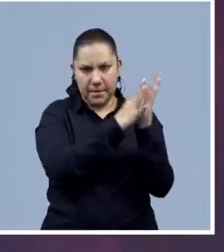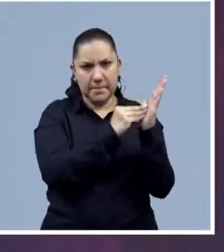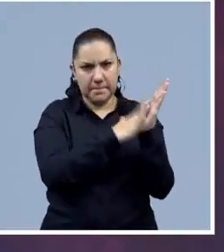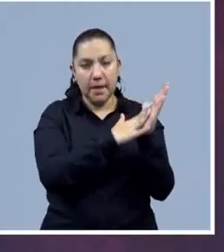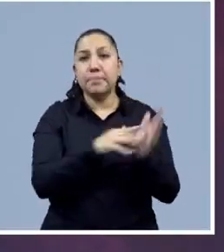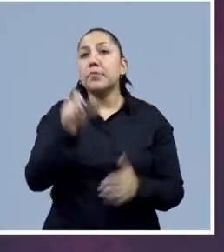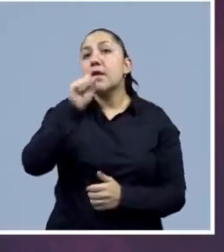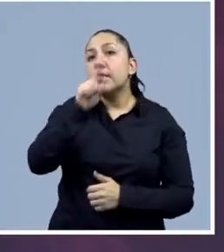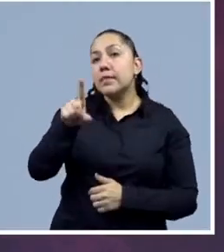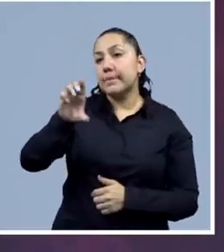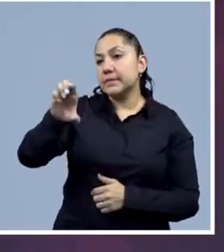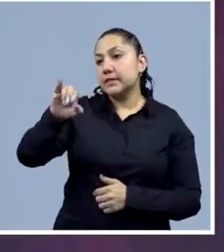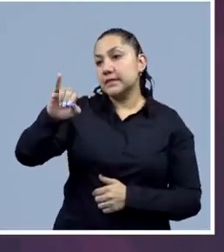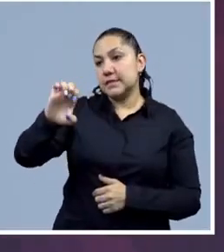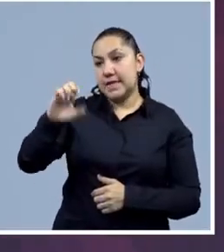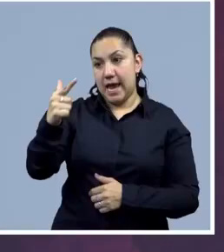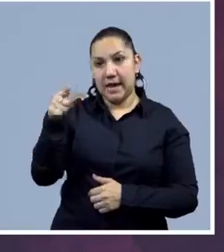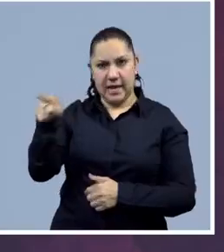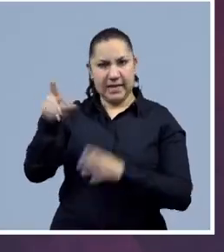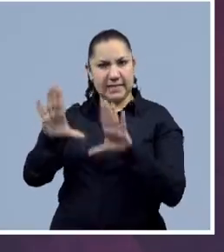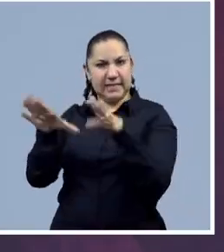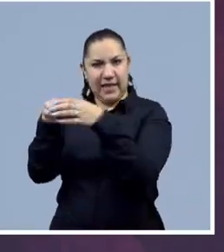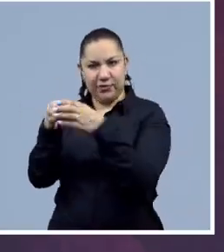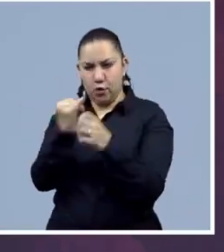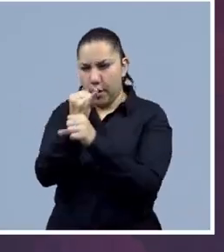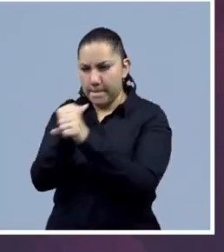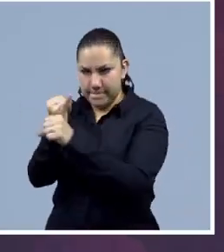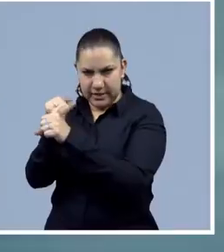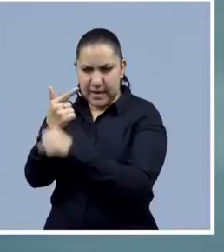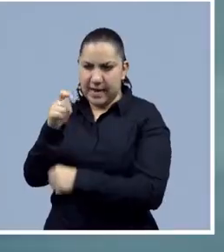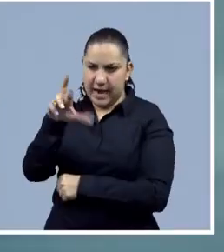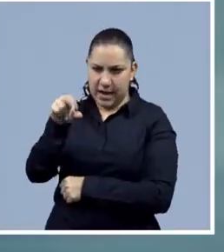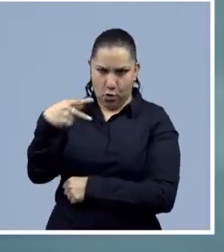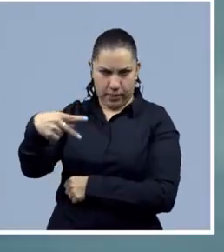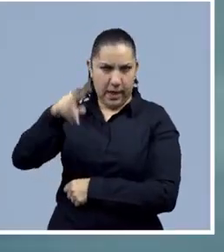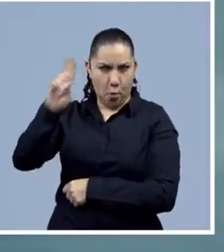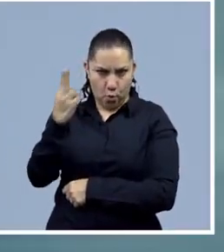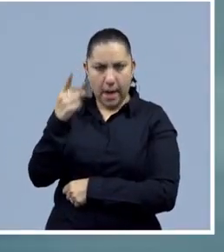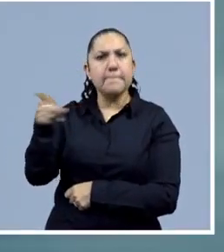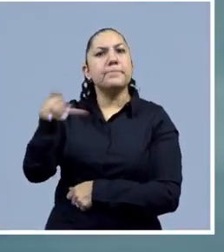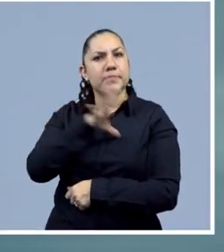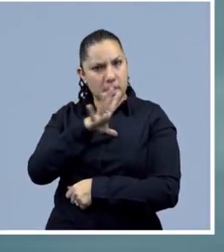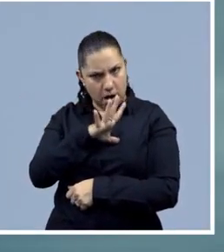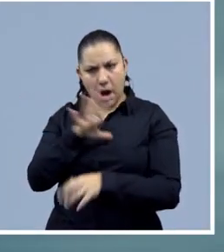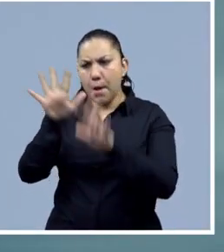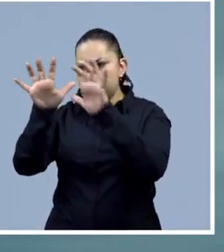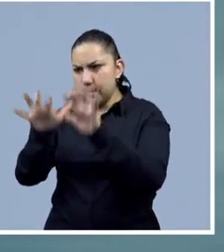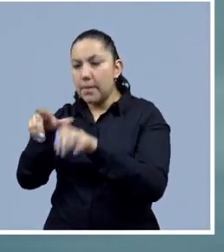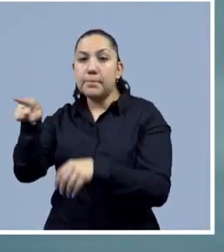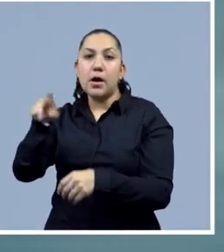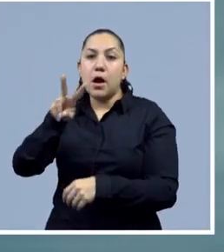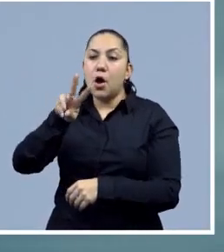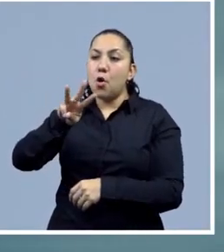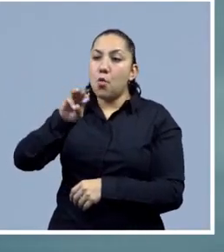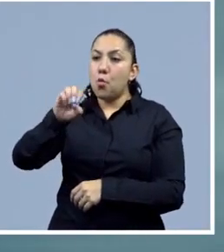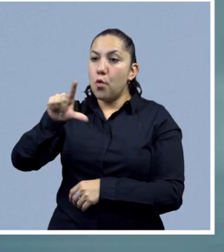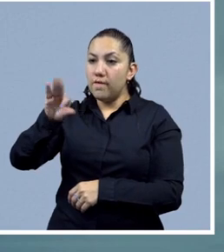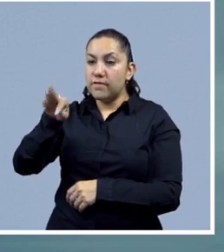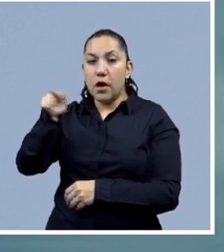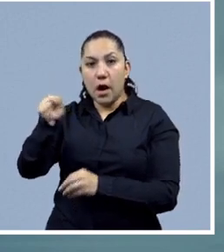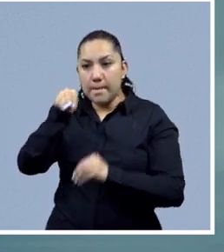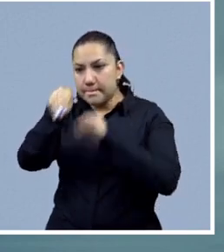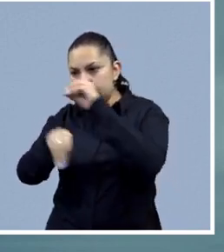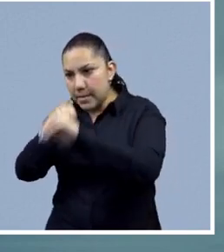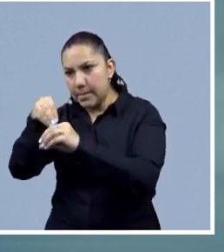Estudios de Género de la UNAM ofrece en su portal más de 100 publicaciones con títulos como Escribir como Mujer, ensayos sobre la obra de